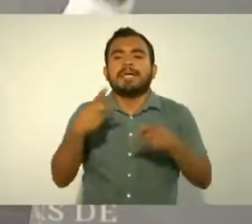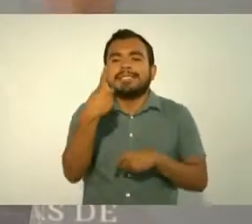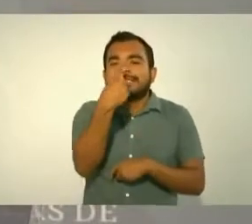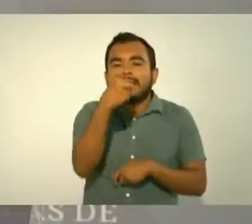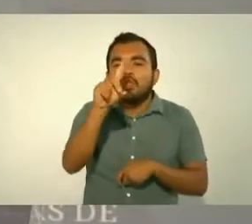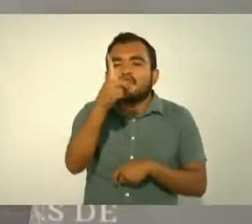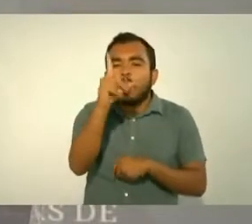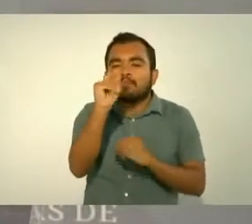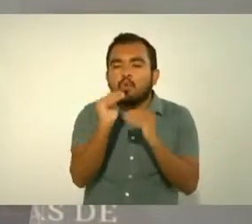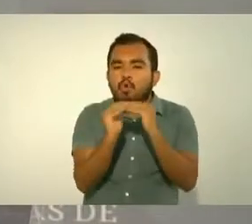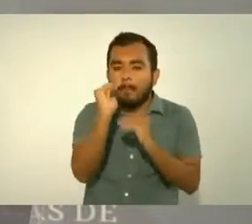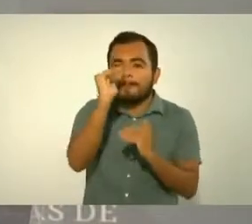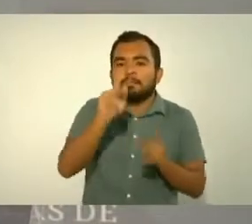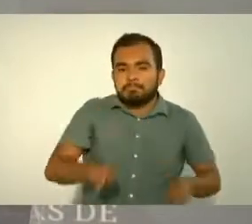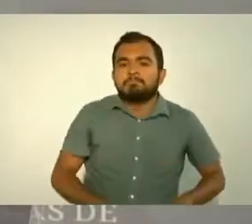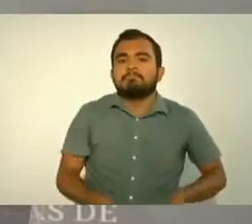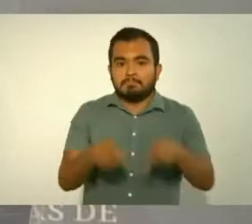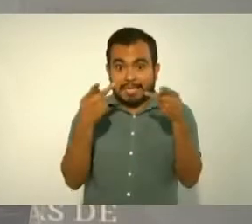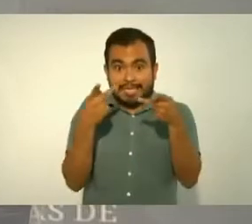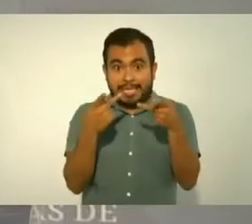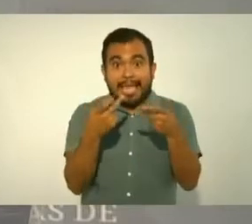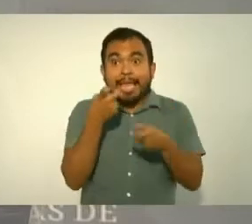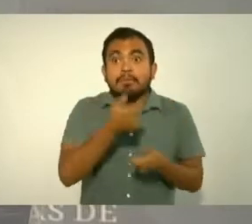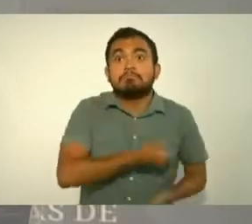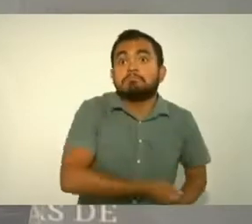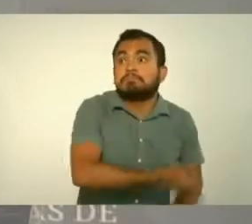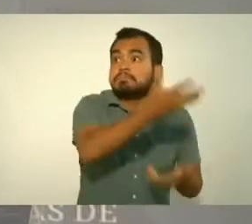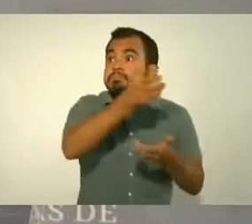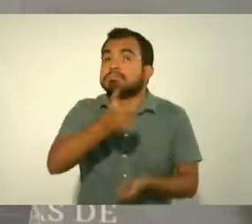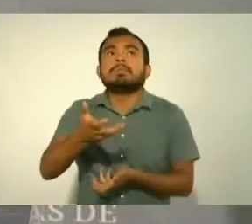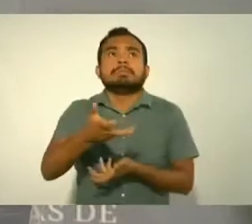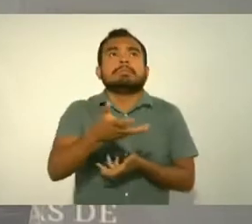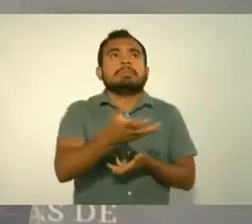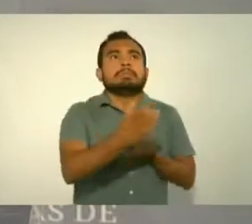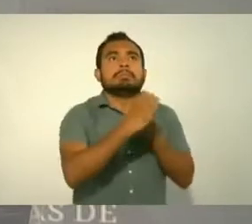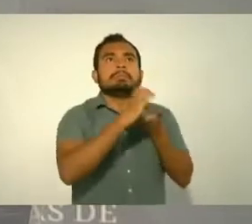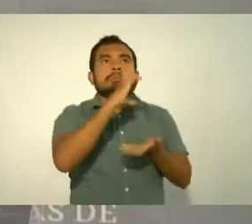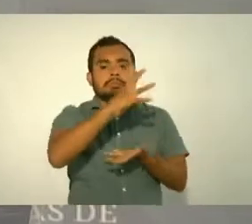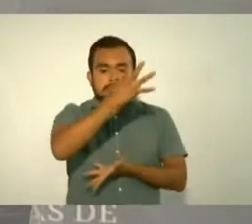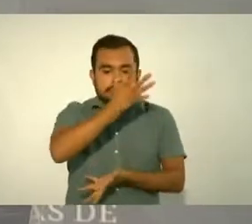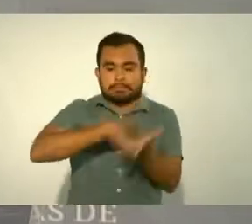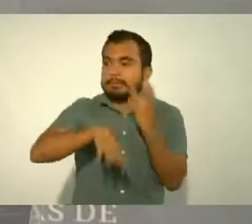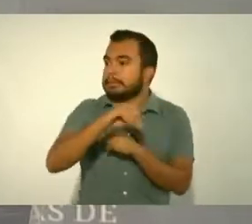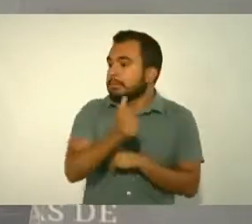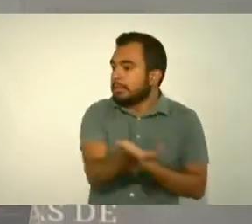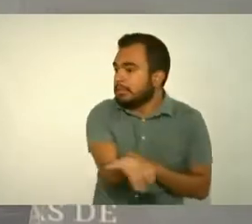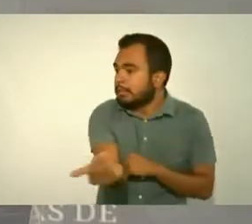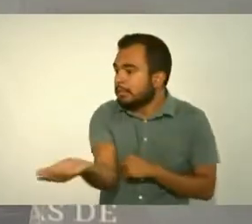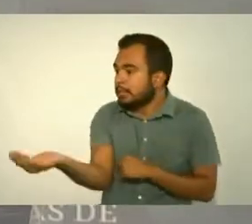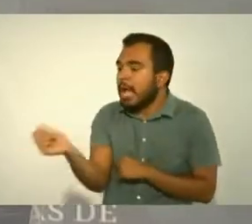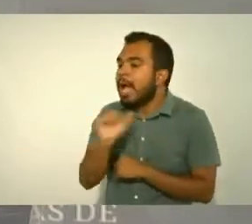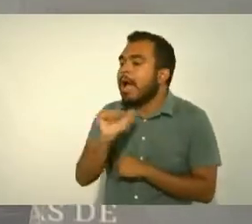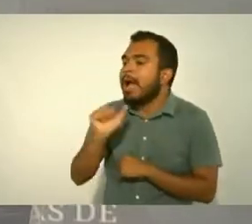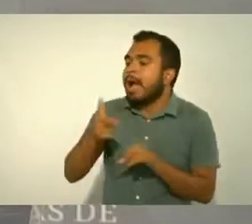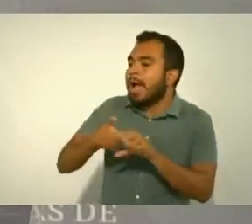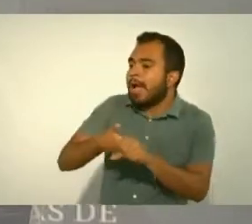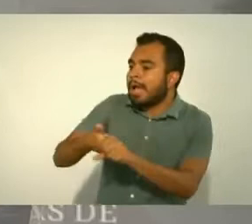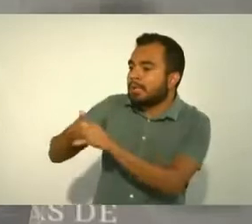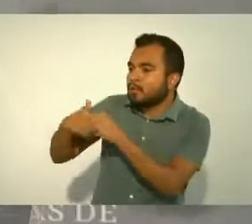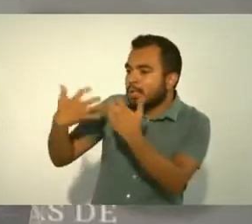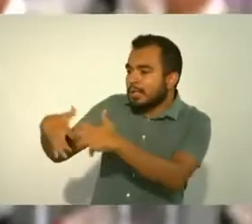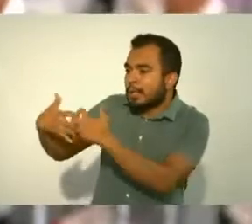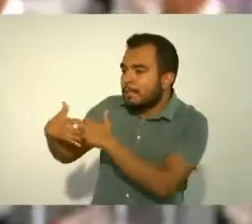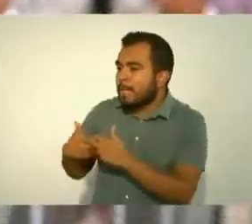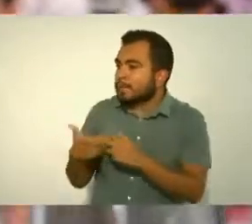nos ayuda a compensar el que no cobremos los impuestos a las gasolinas y